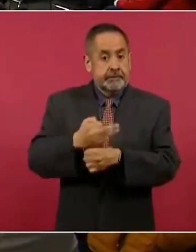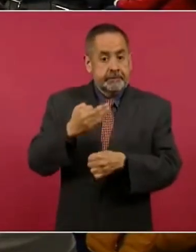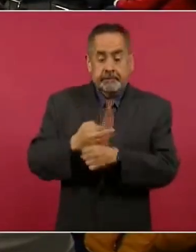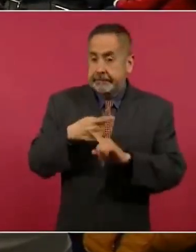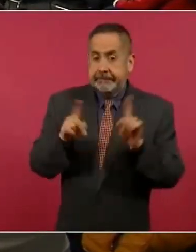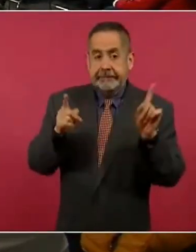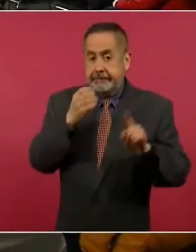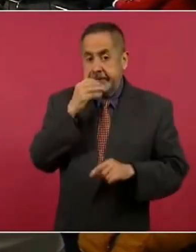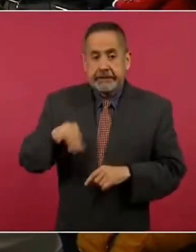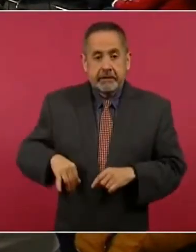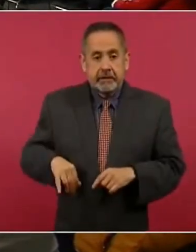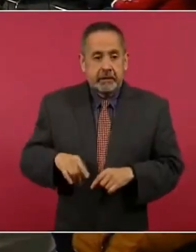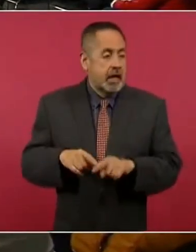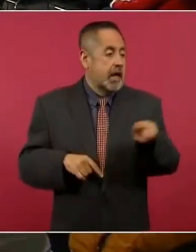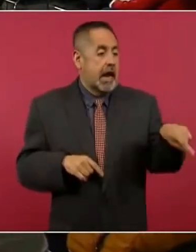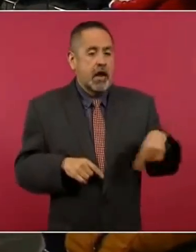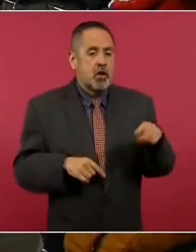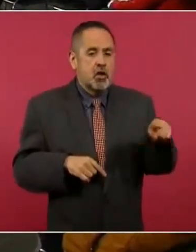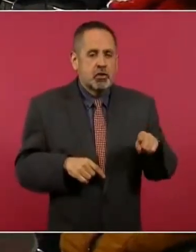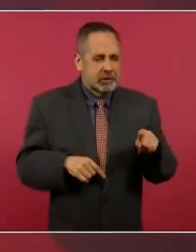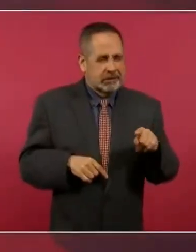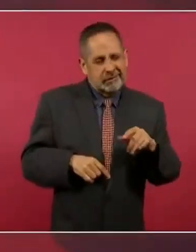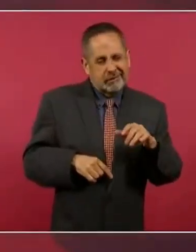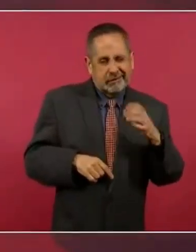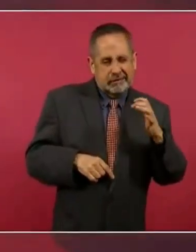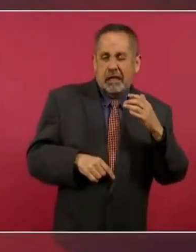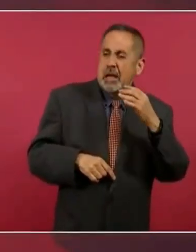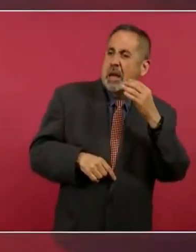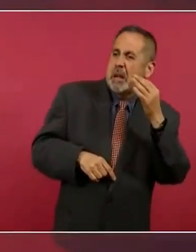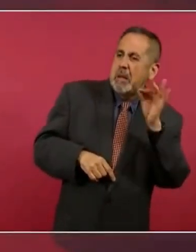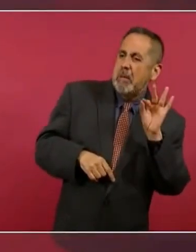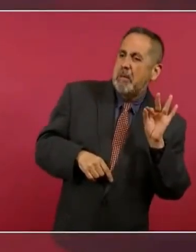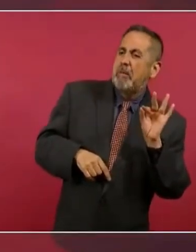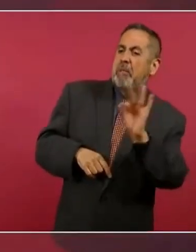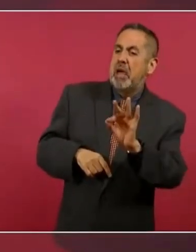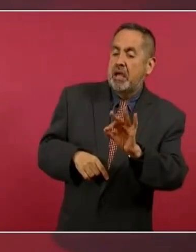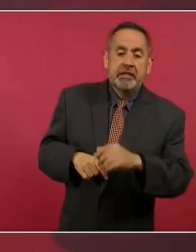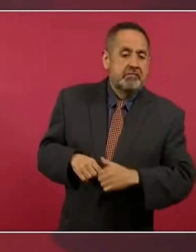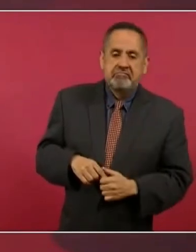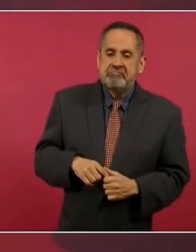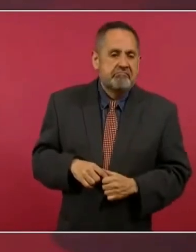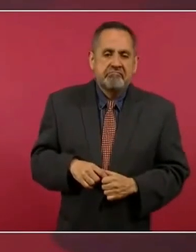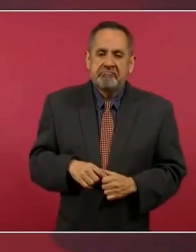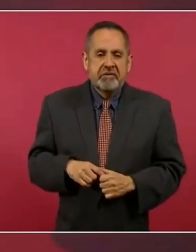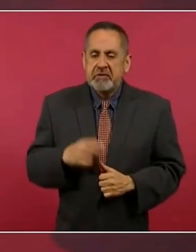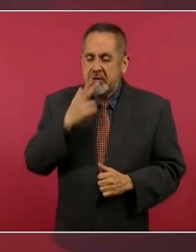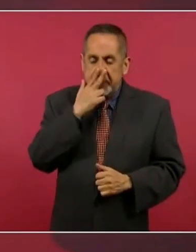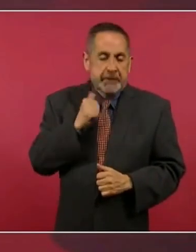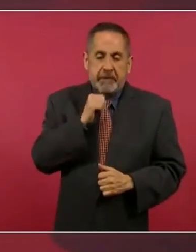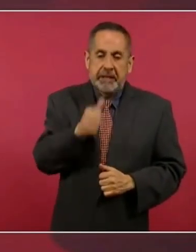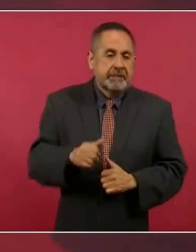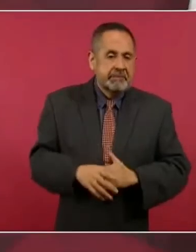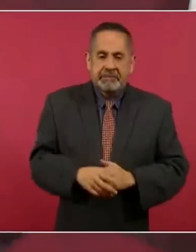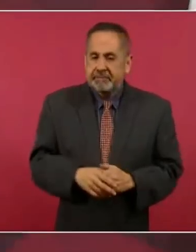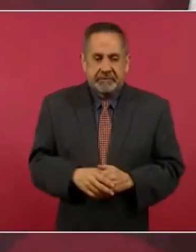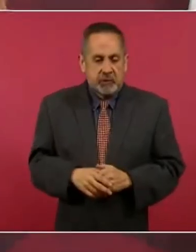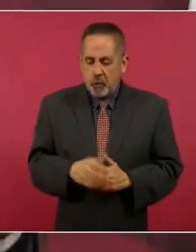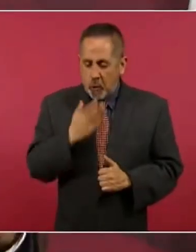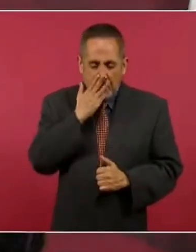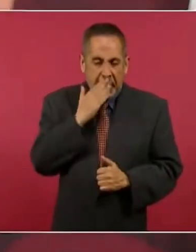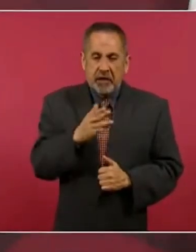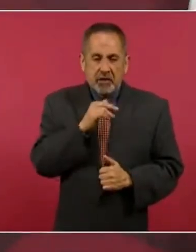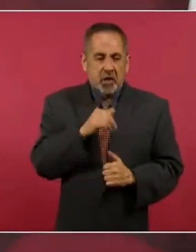esa técnica perversa manipuladora no les da